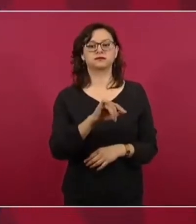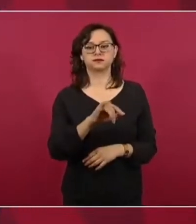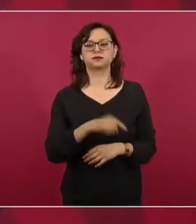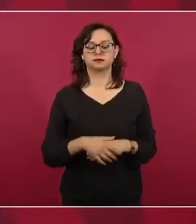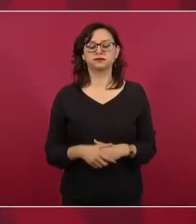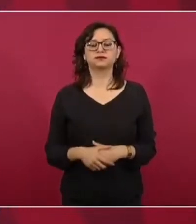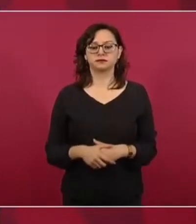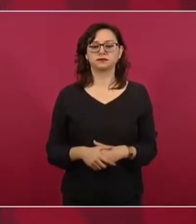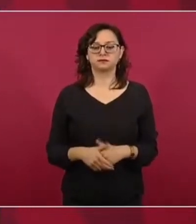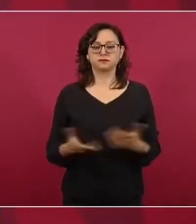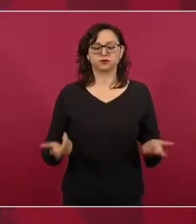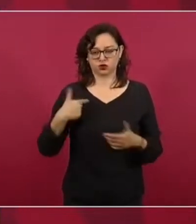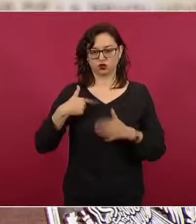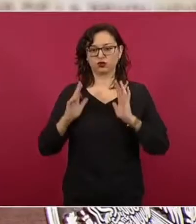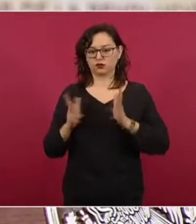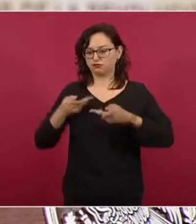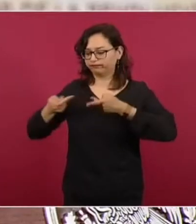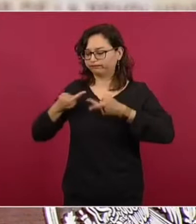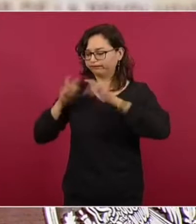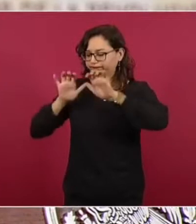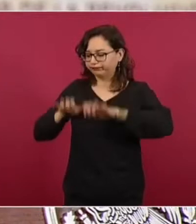mis textos para eso.